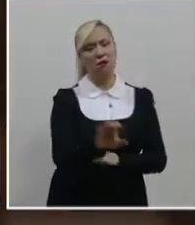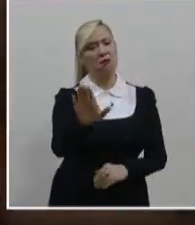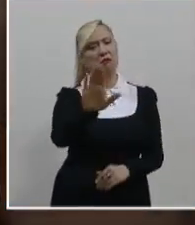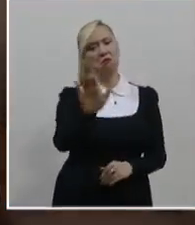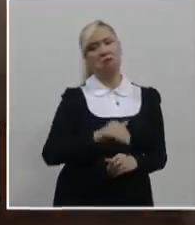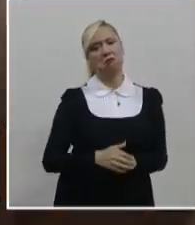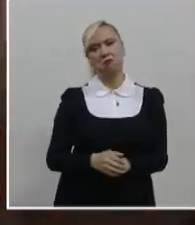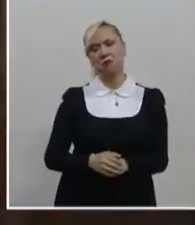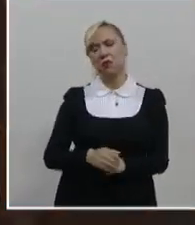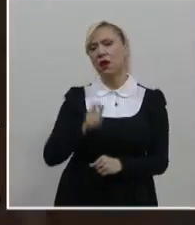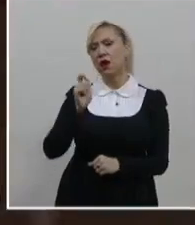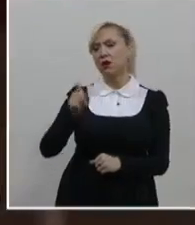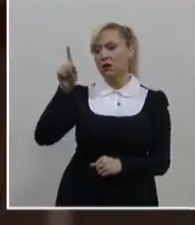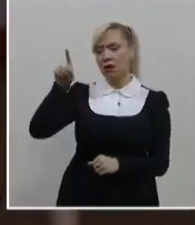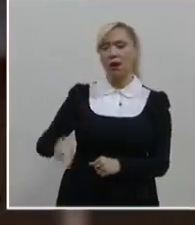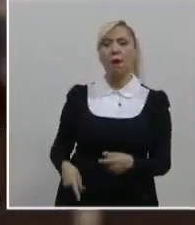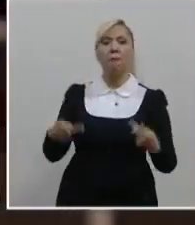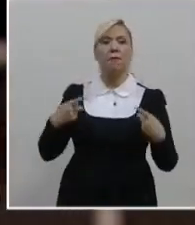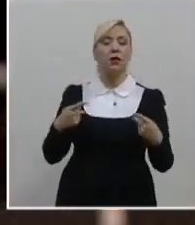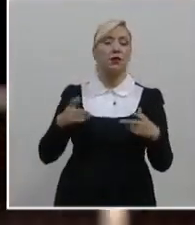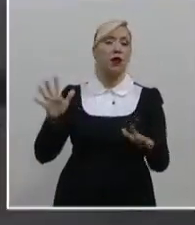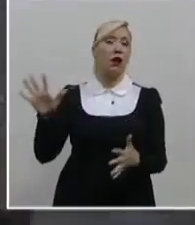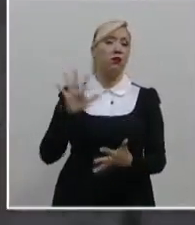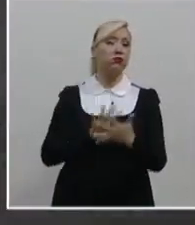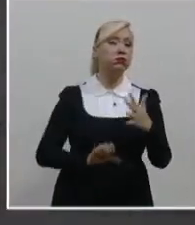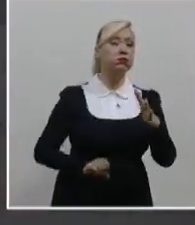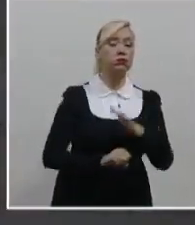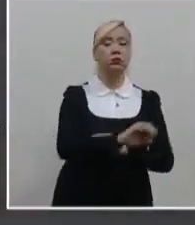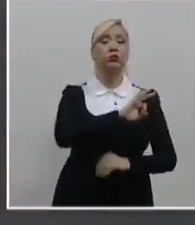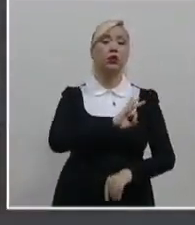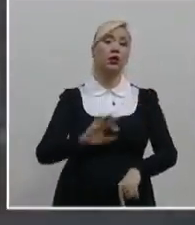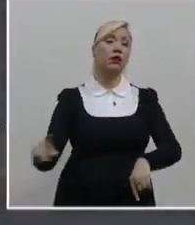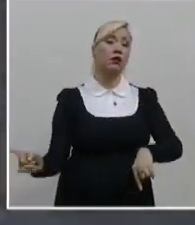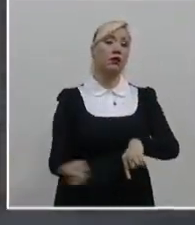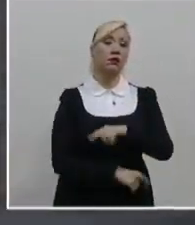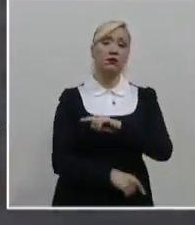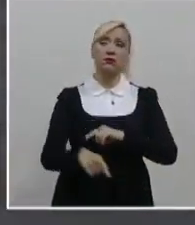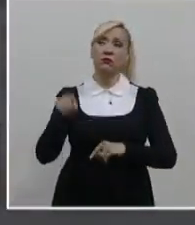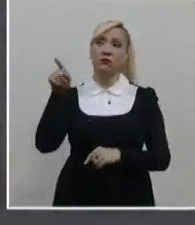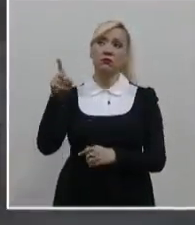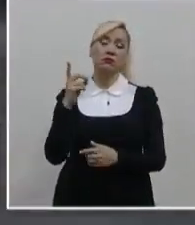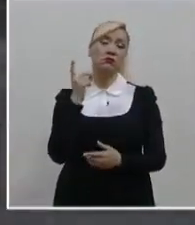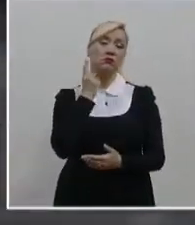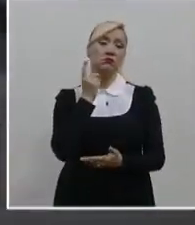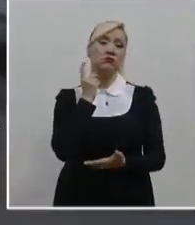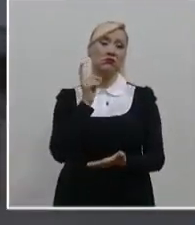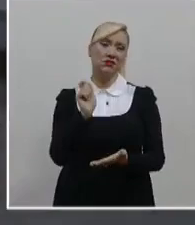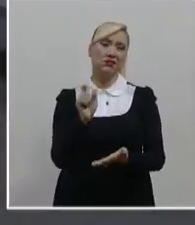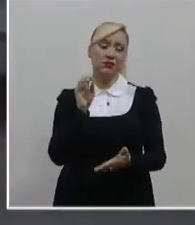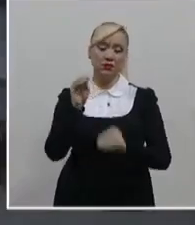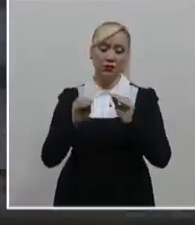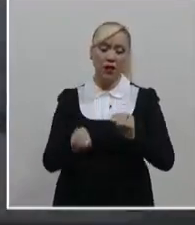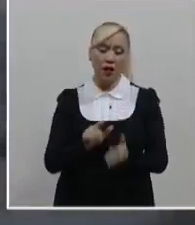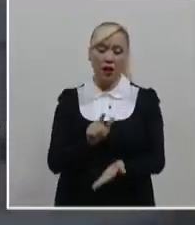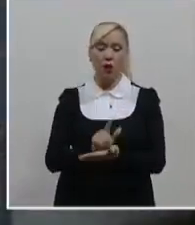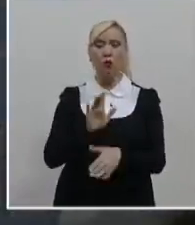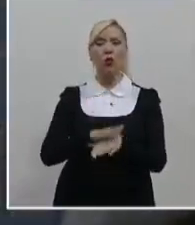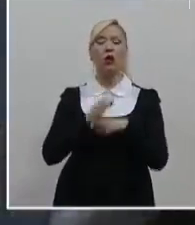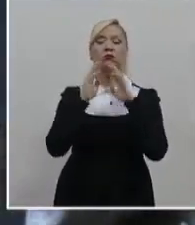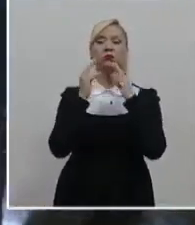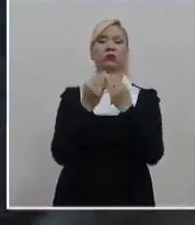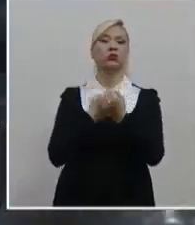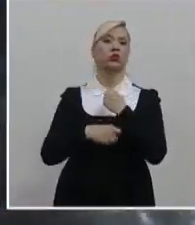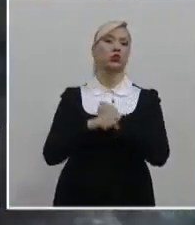beneficios con que cuenta la persona sentenciada pueden ser restringidos por el legislador a partir de la política criminal que ha considerado